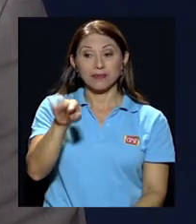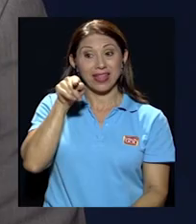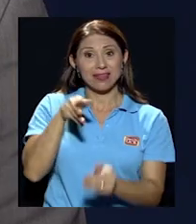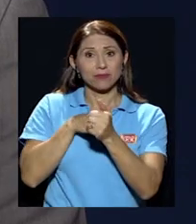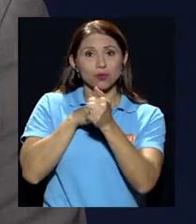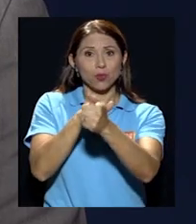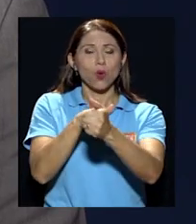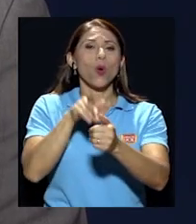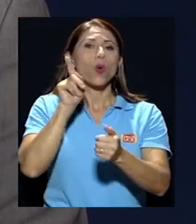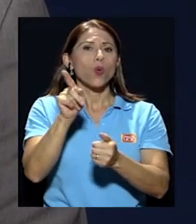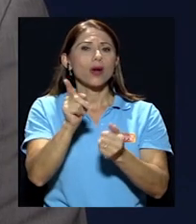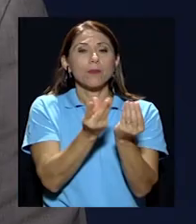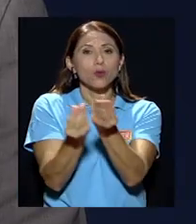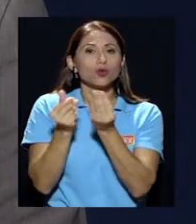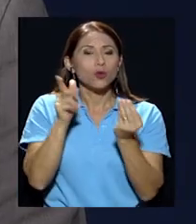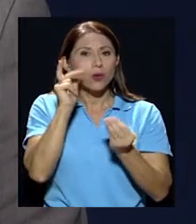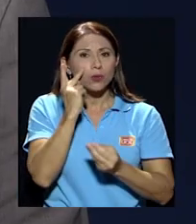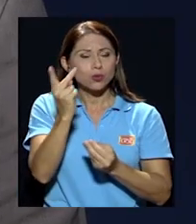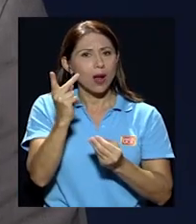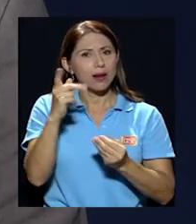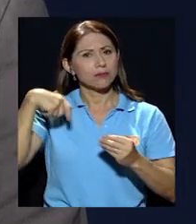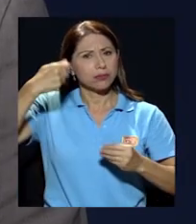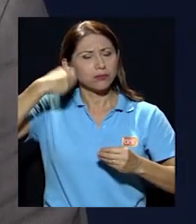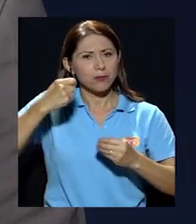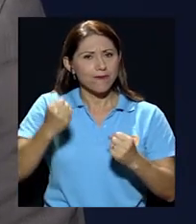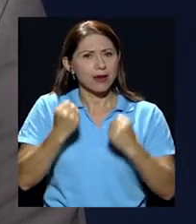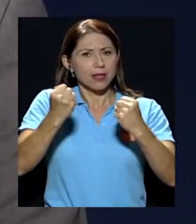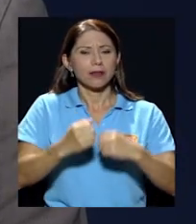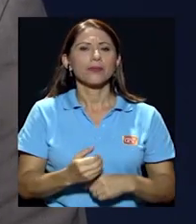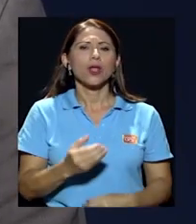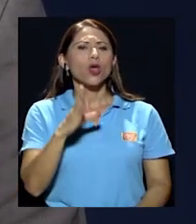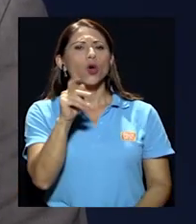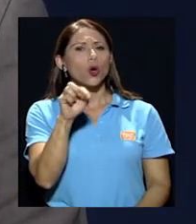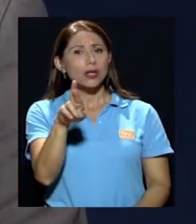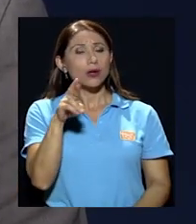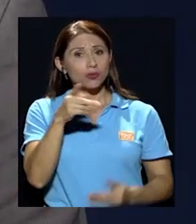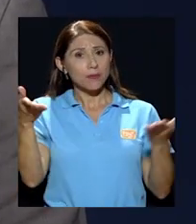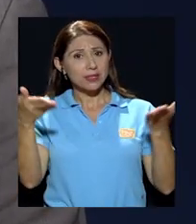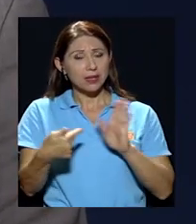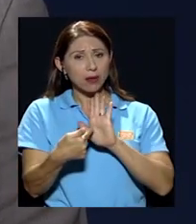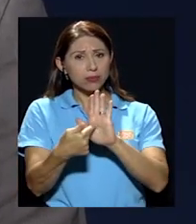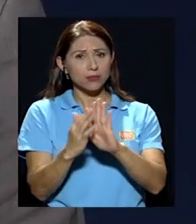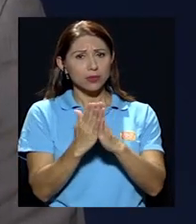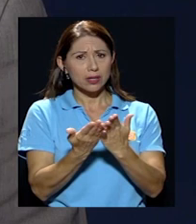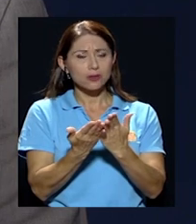producción audiovisual valiente. Don Óscar, usted nos presenta hoy un texto,